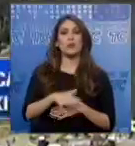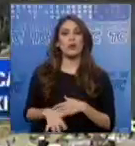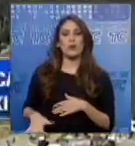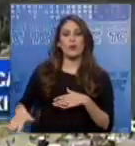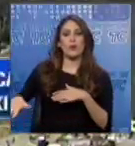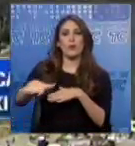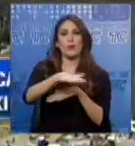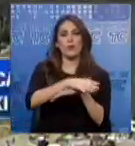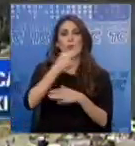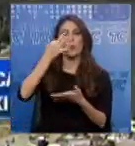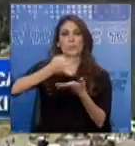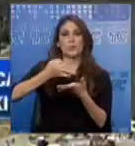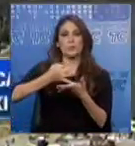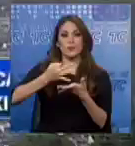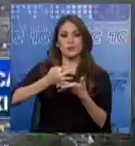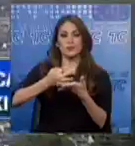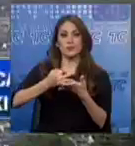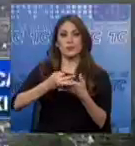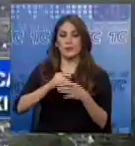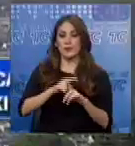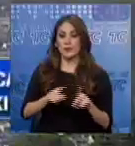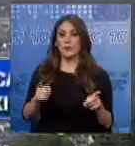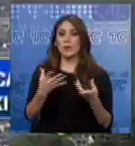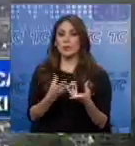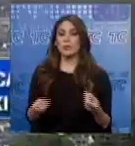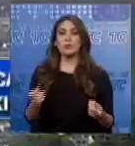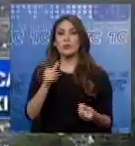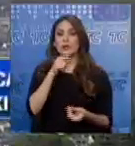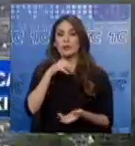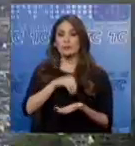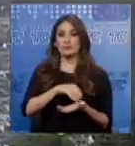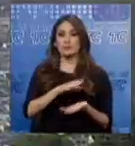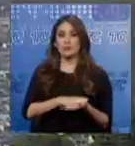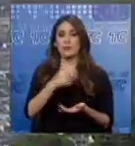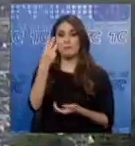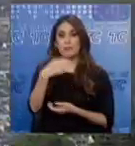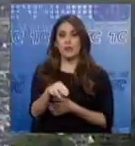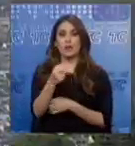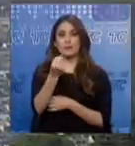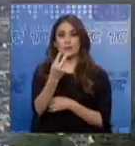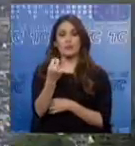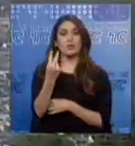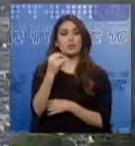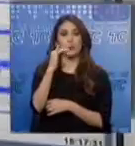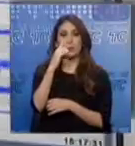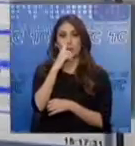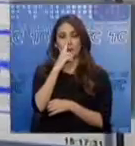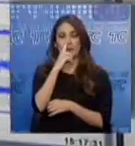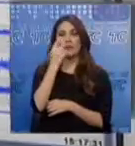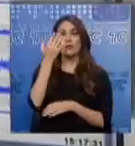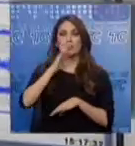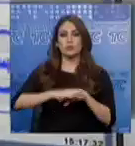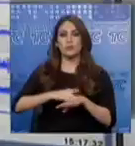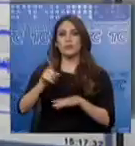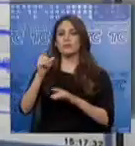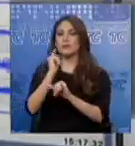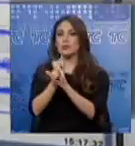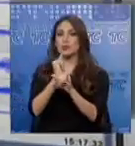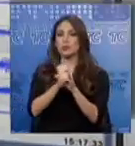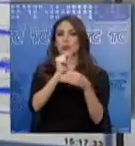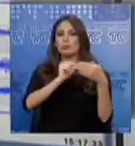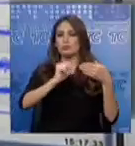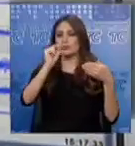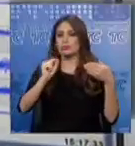al volcán Cotopaxi. La resolución adoptada este miércoles 22 de junio se apoyó en los informes del Instituto